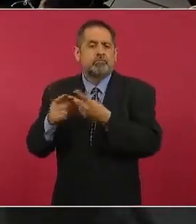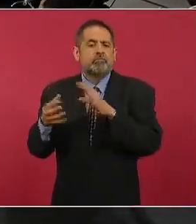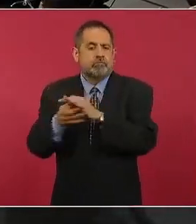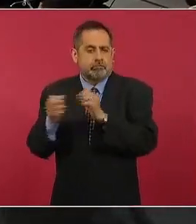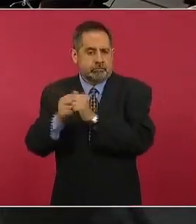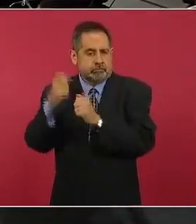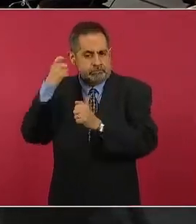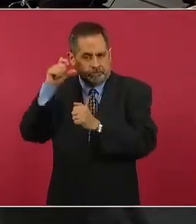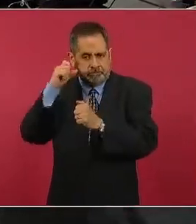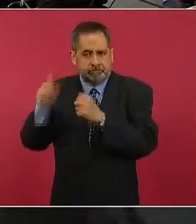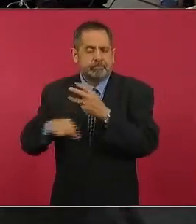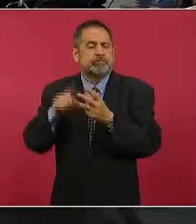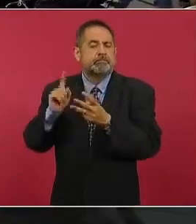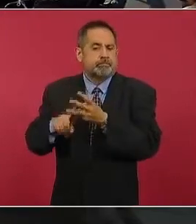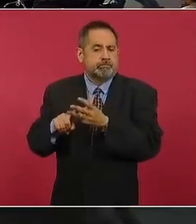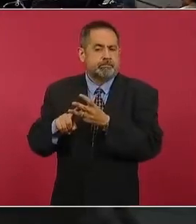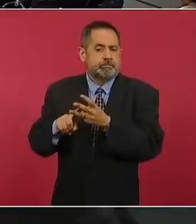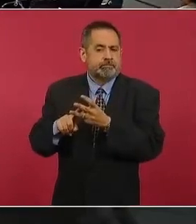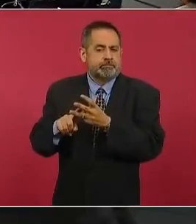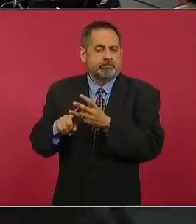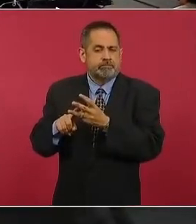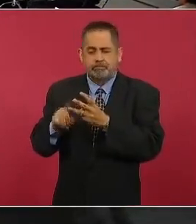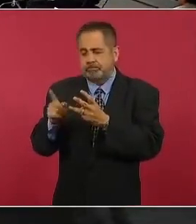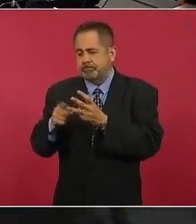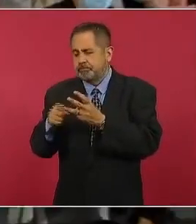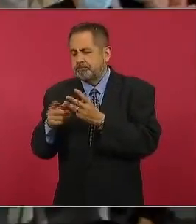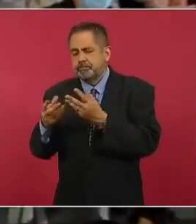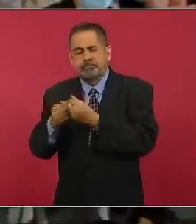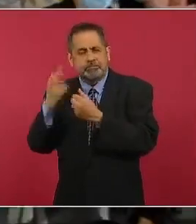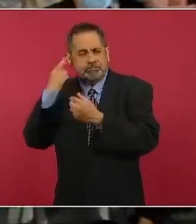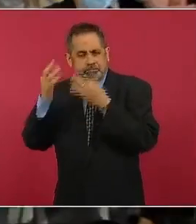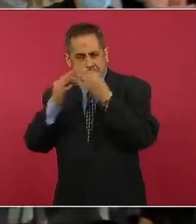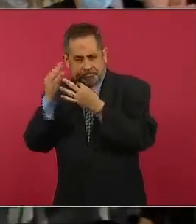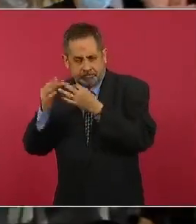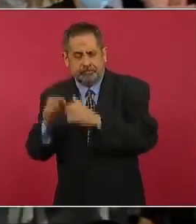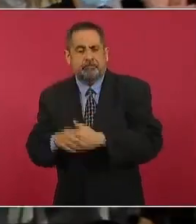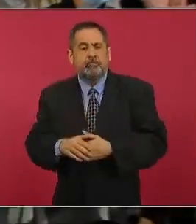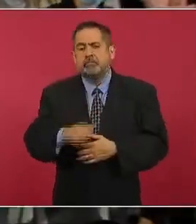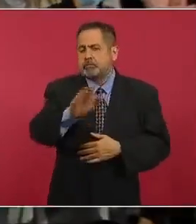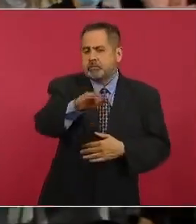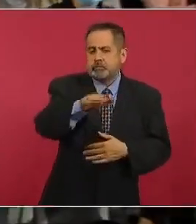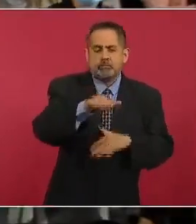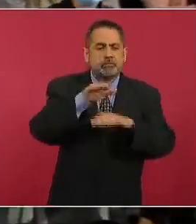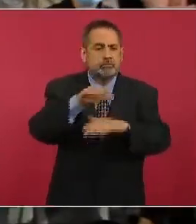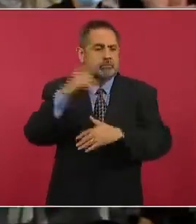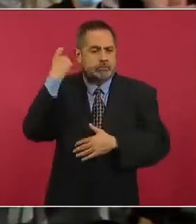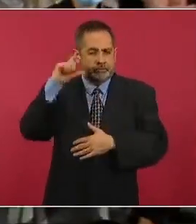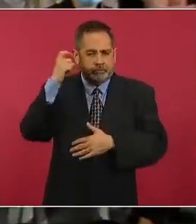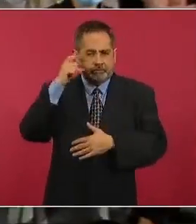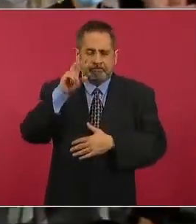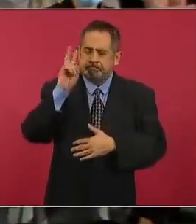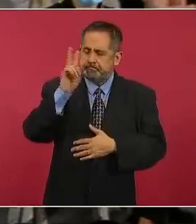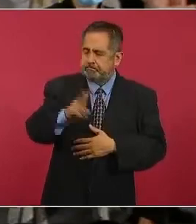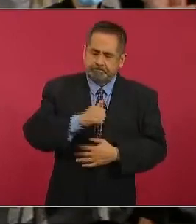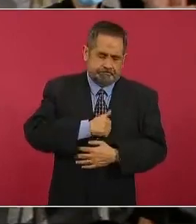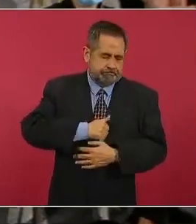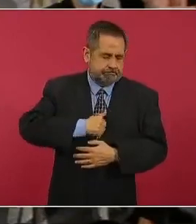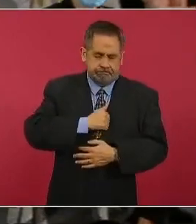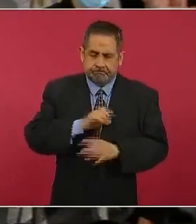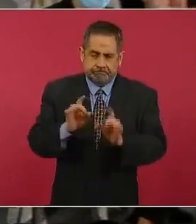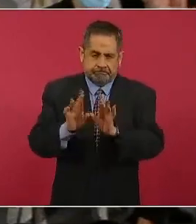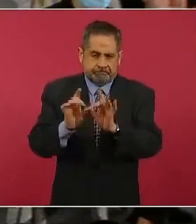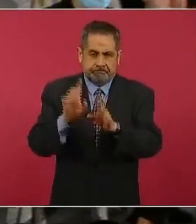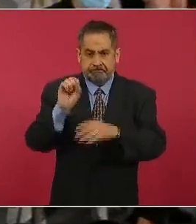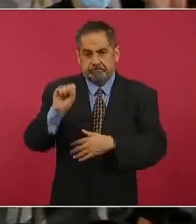Y la voz del conocimiento en FrecuenciaCat.com. Hablando del caso de Querétaro, de tan lamentable hecho el día